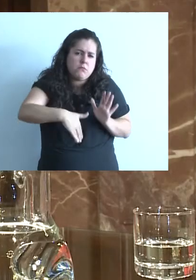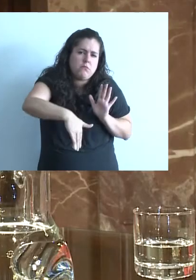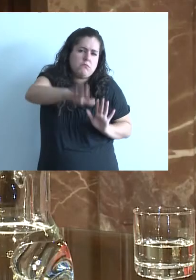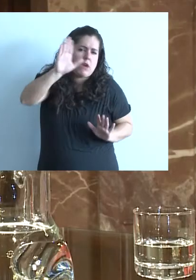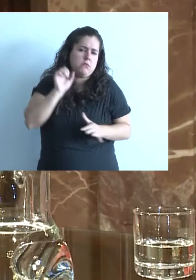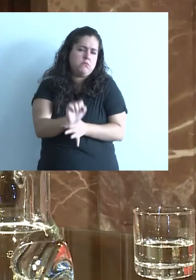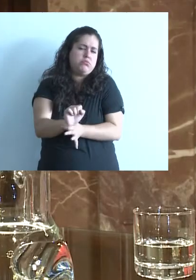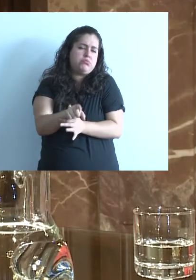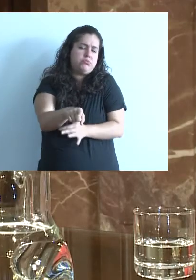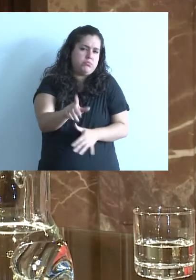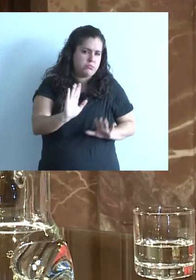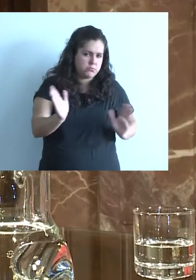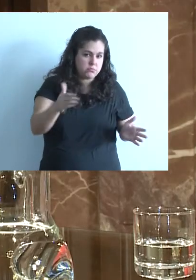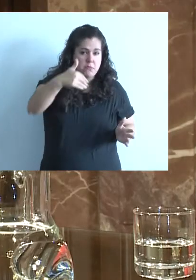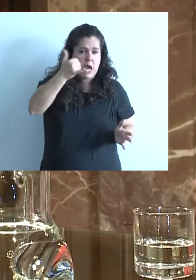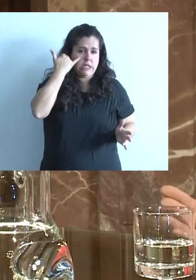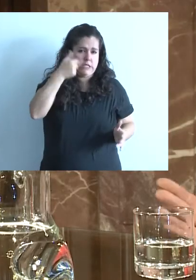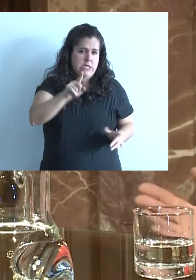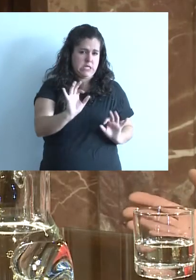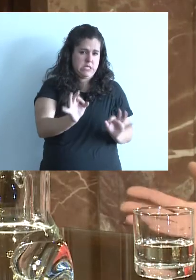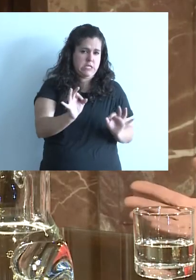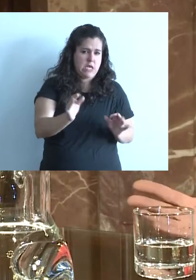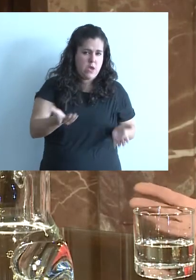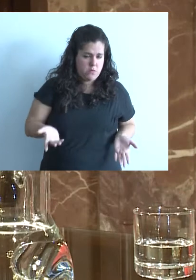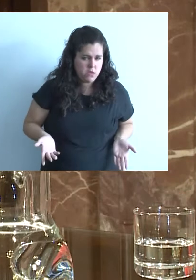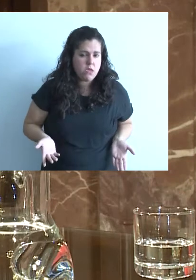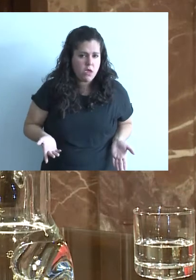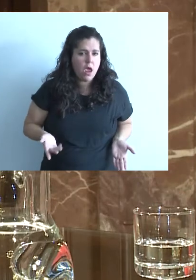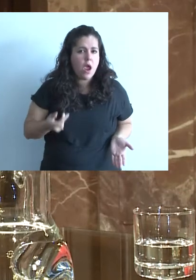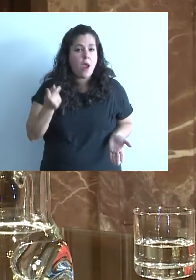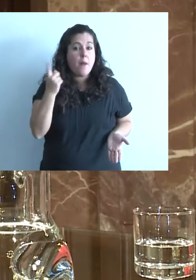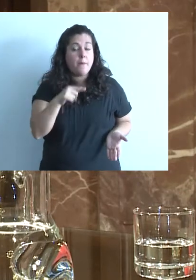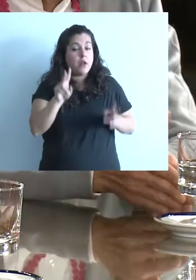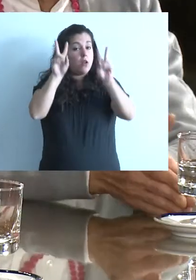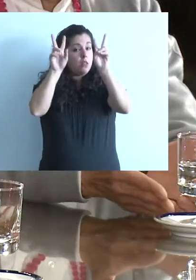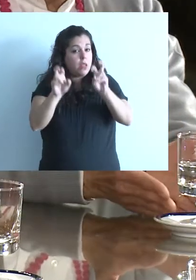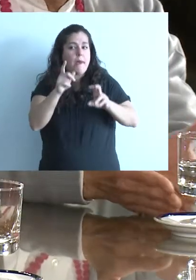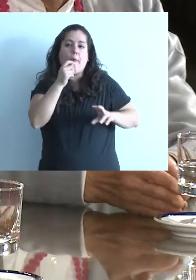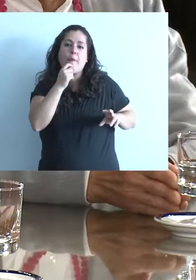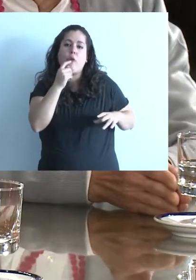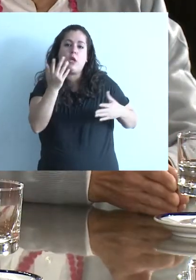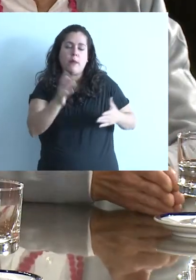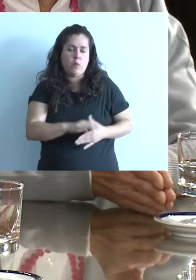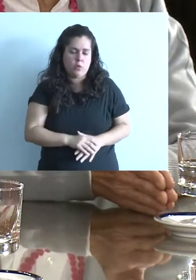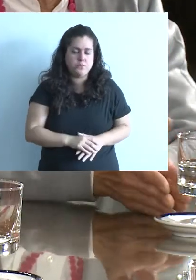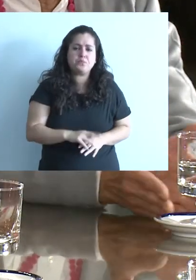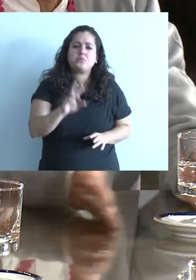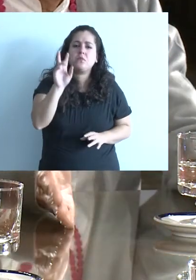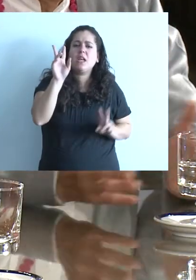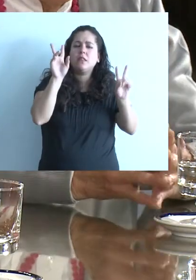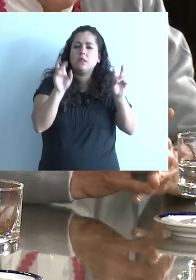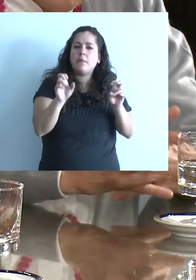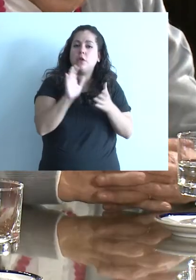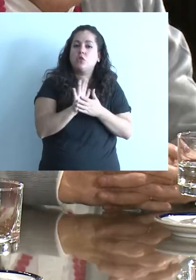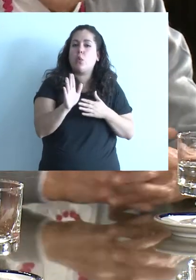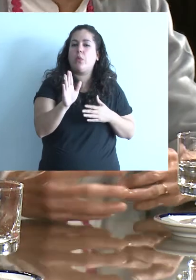politicón para ellos ya estaba muy incorporado. Todos somos animales políticos, ¿no? En el tema de, por ejemplo, el tema de